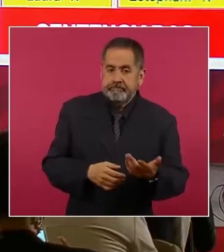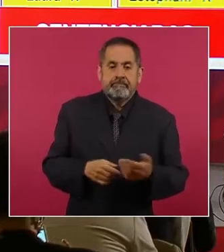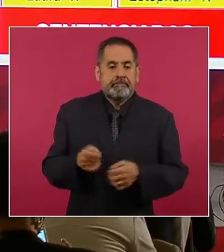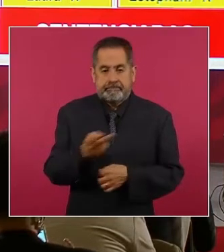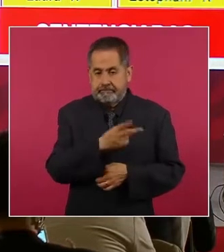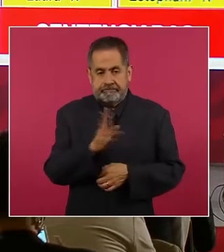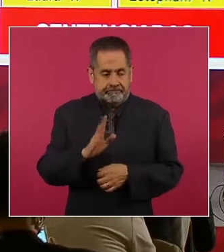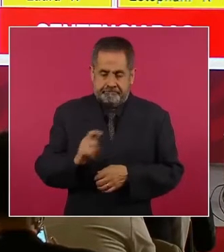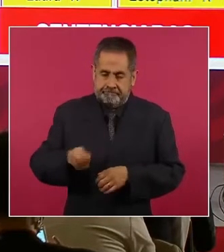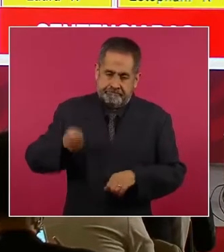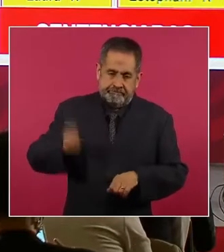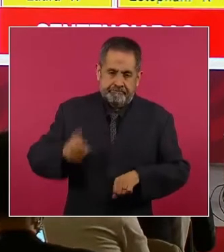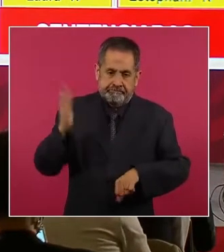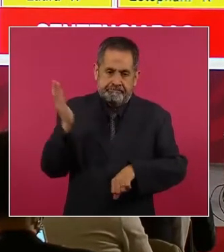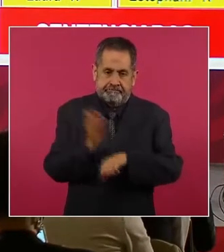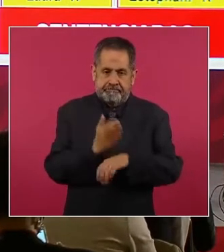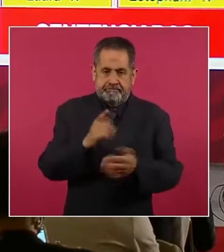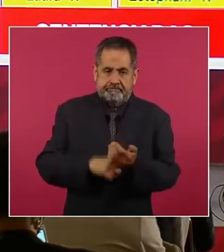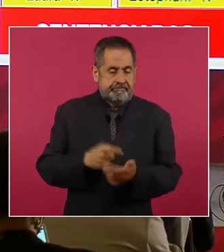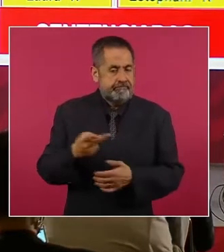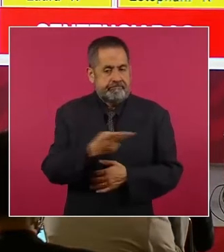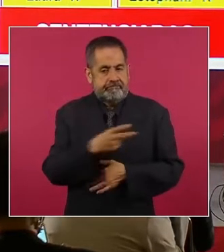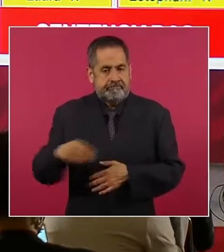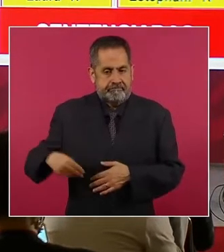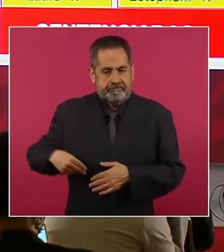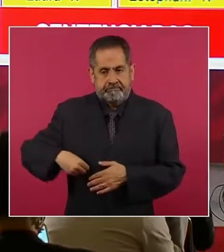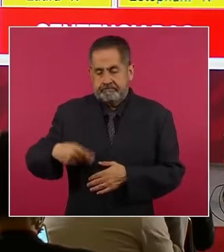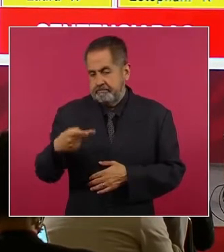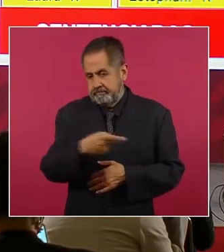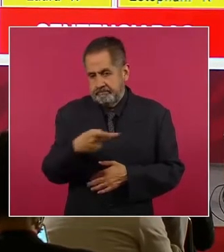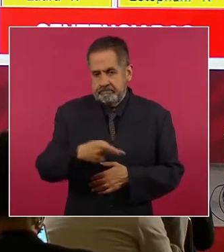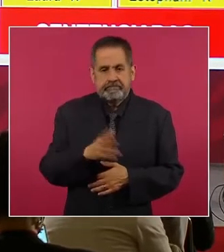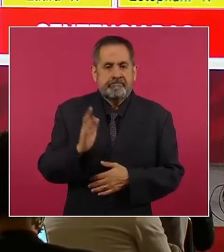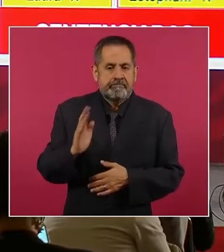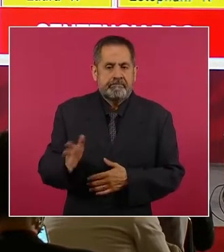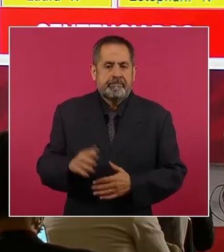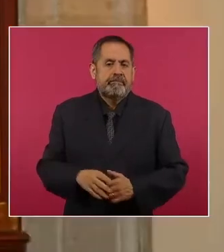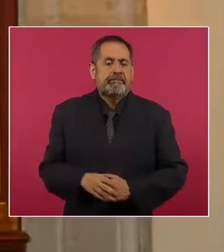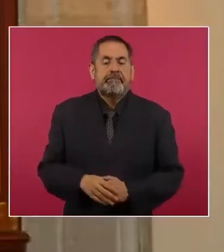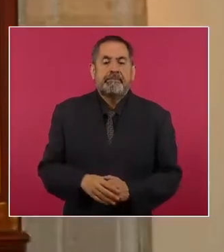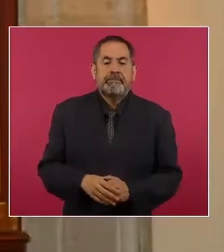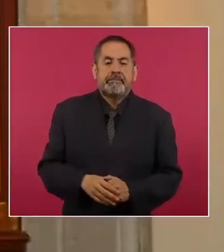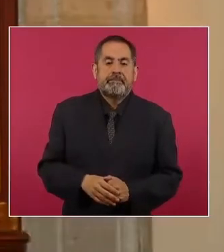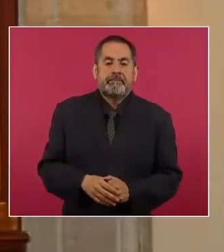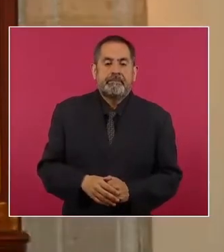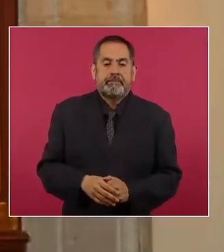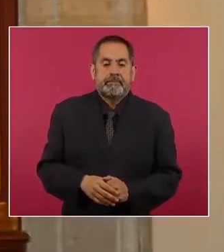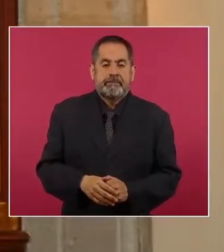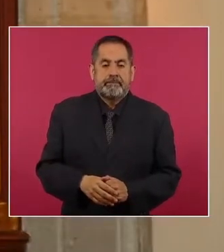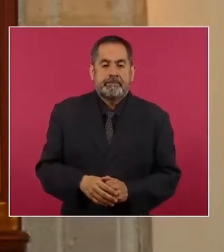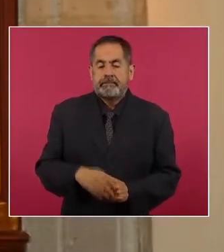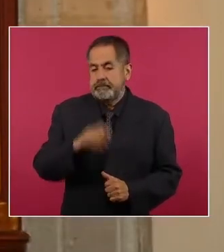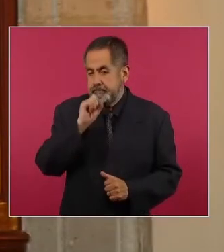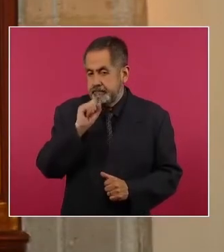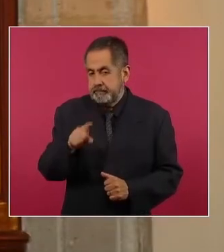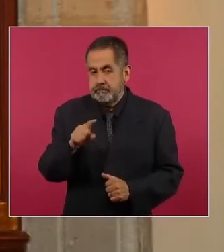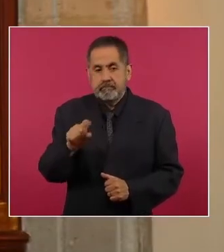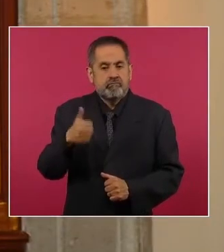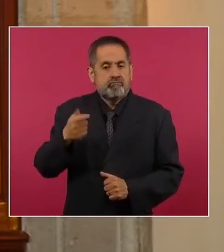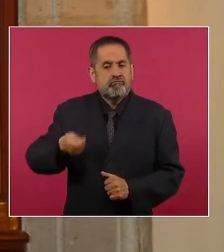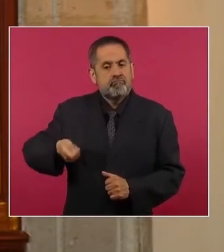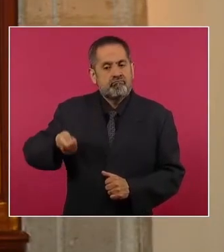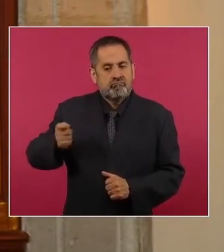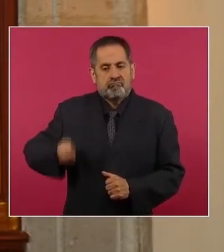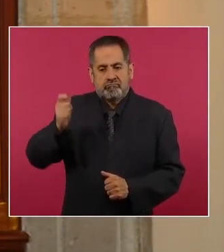están sentenciadas como culpables de este evento delictivo. Siguiente. También otra sentencia